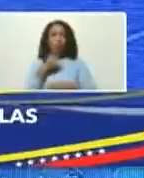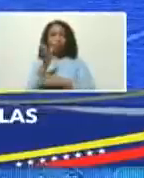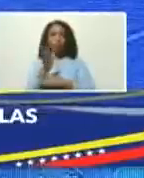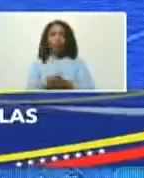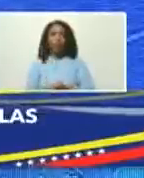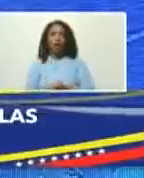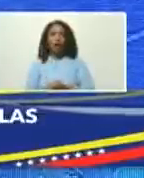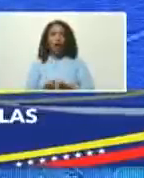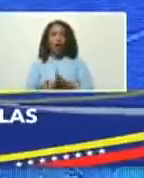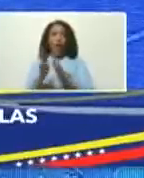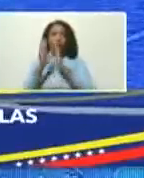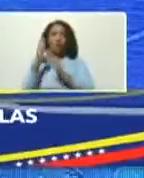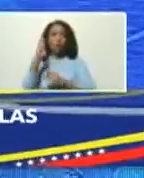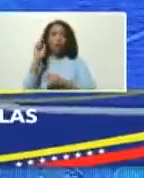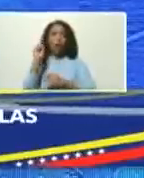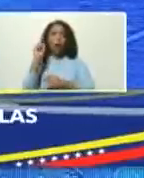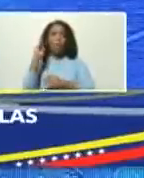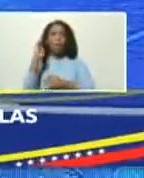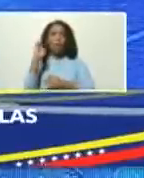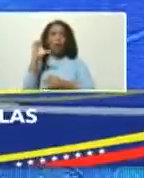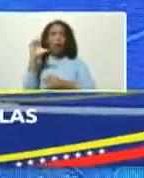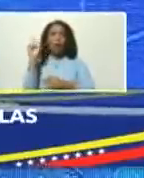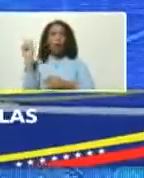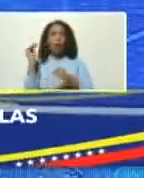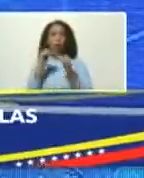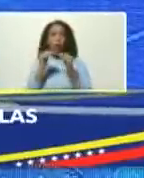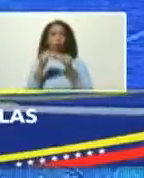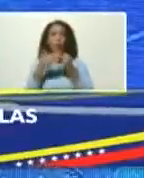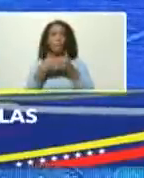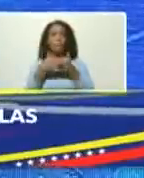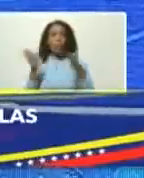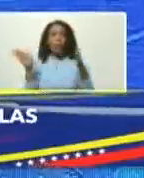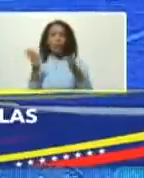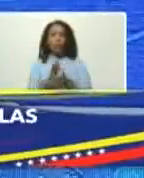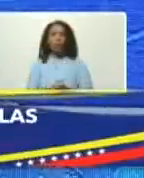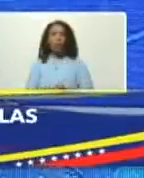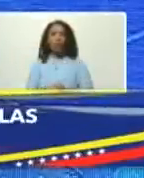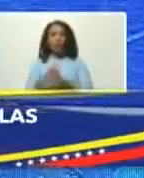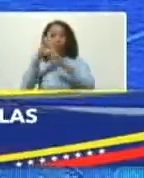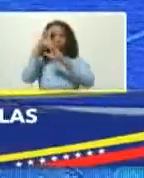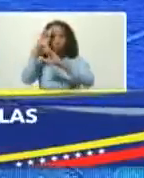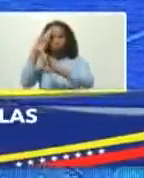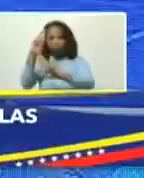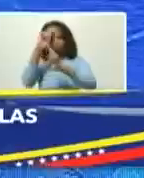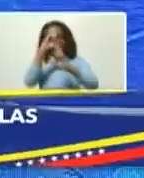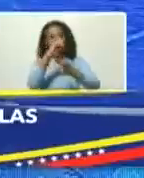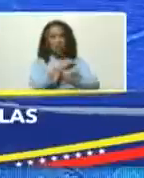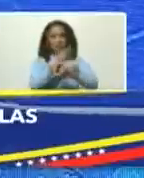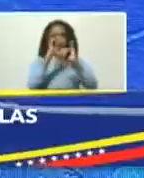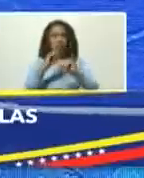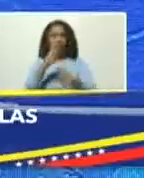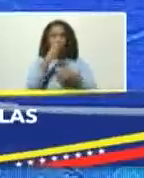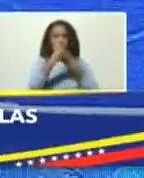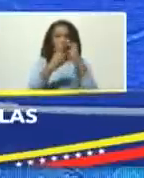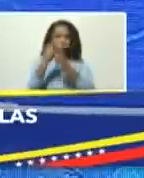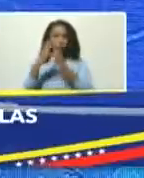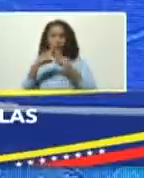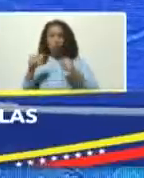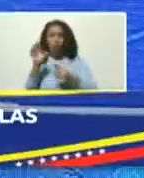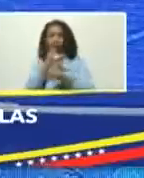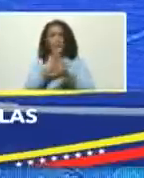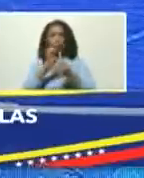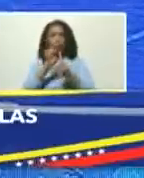torre de babel va a abrir espacios respetuosos para la felicidad y el turismo de todas las